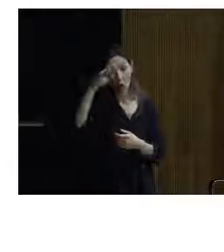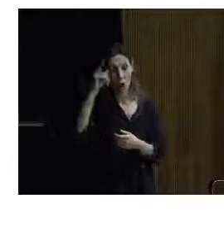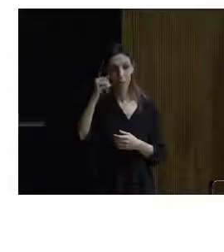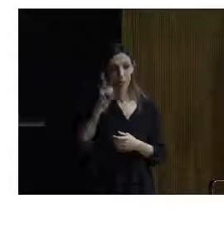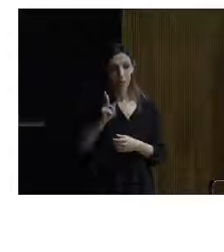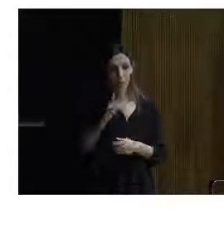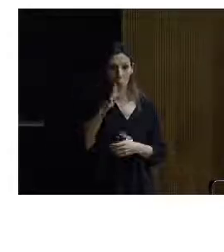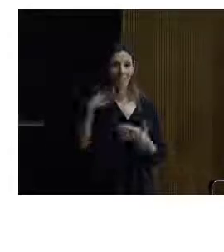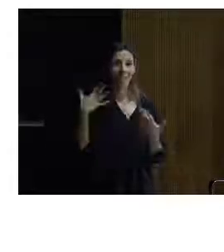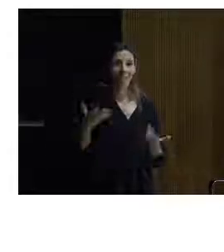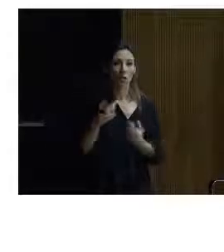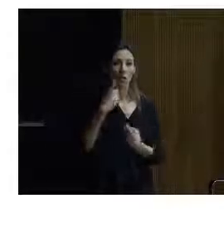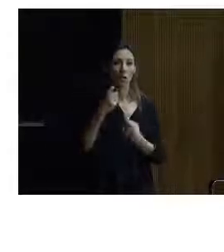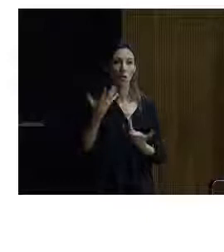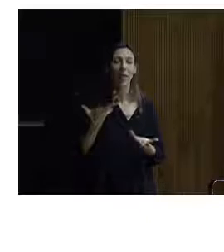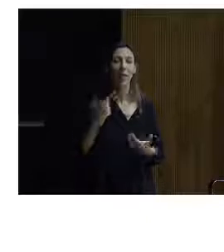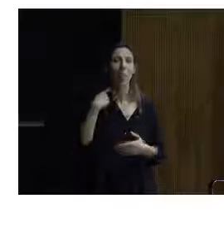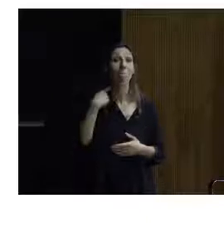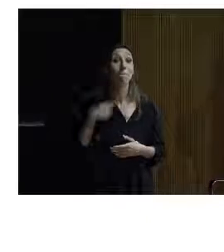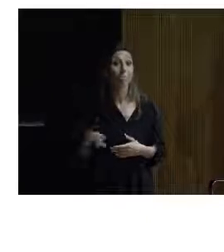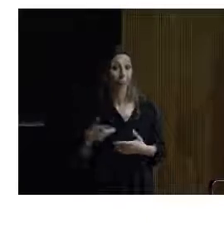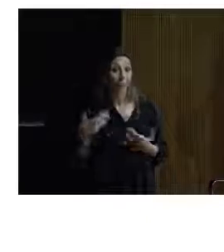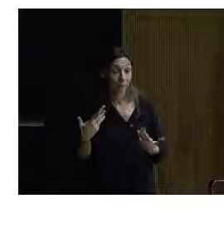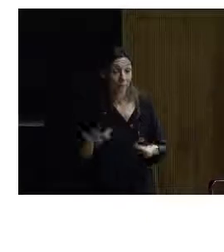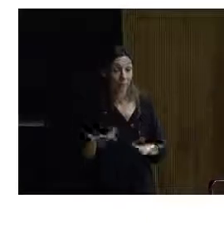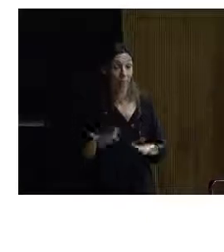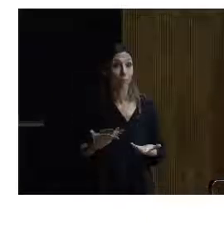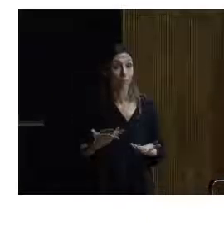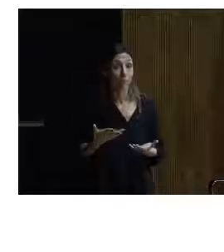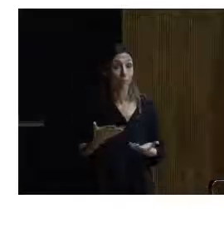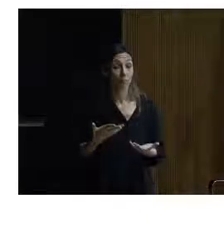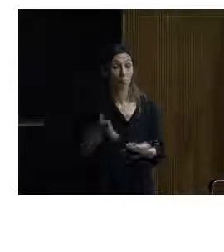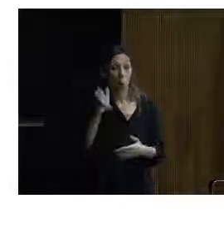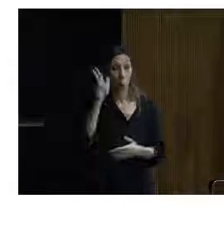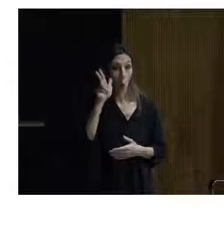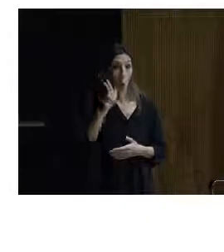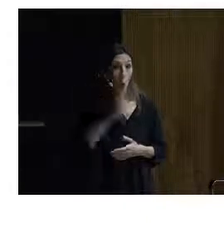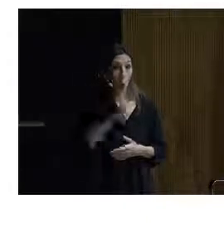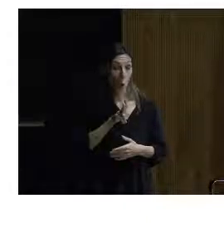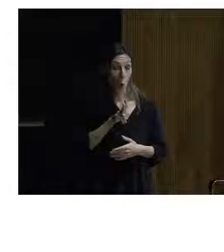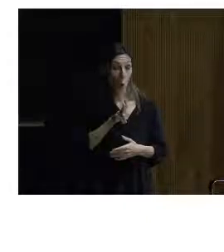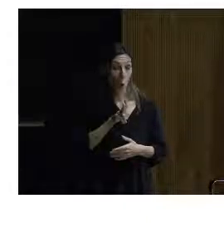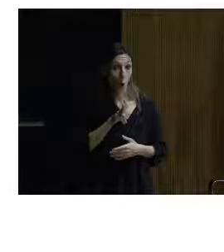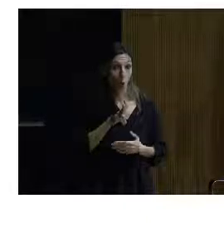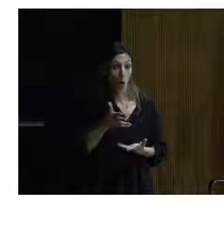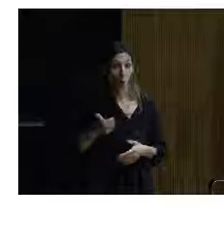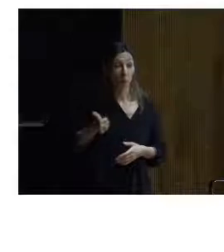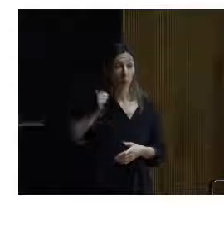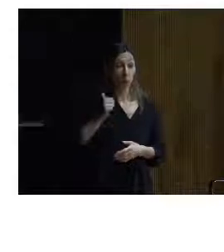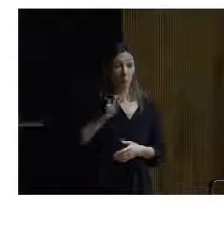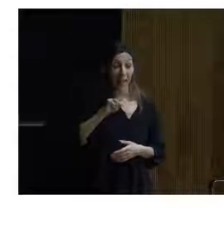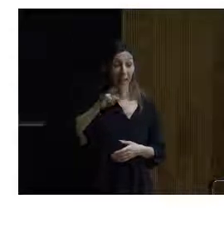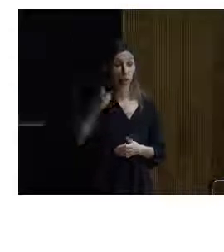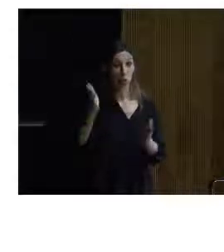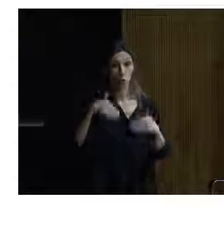una parte de la información. Y no nos podemos permitir ese lujo, porque no hay segunda oportunidad. No